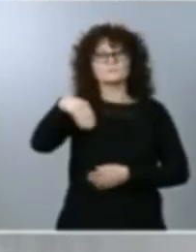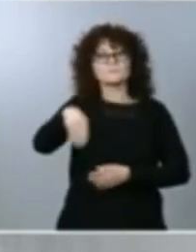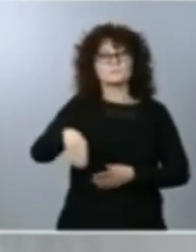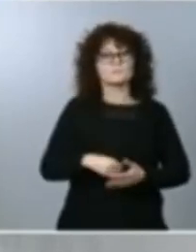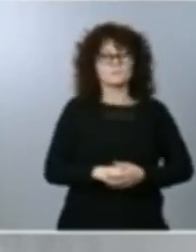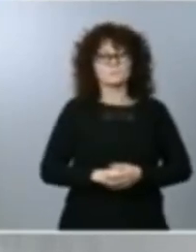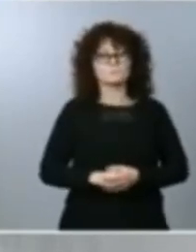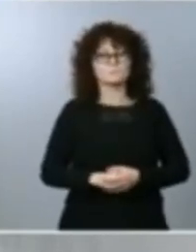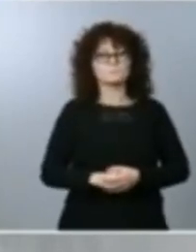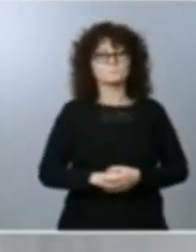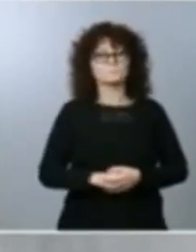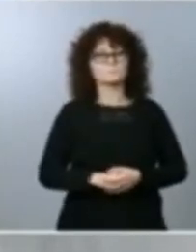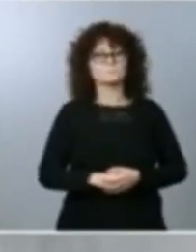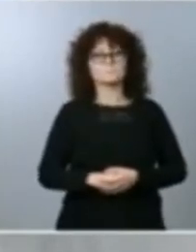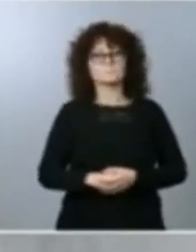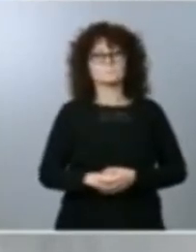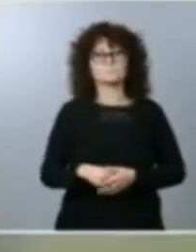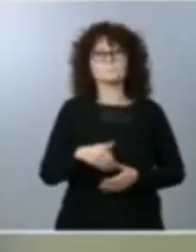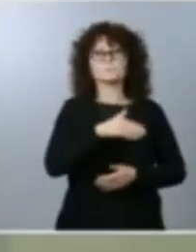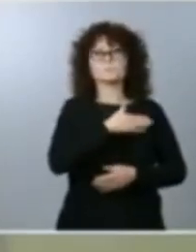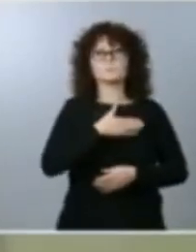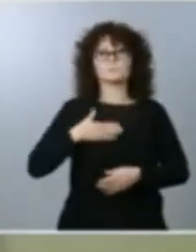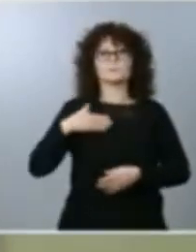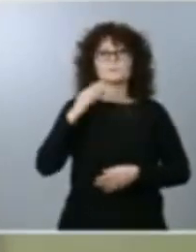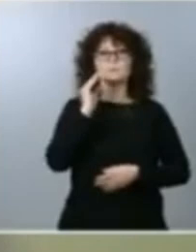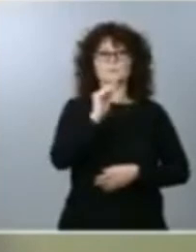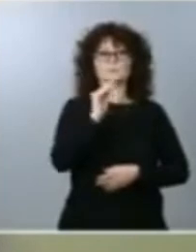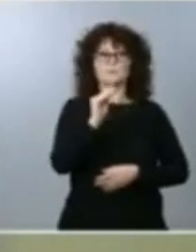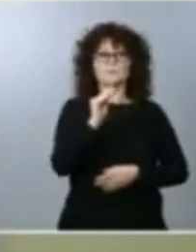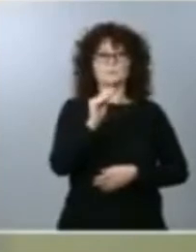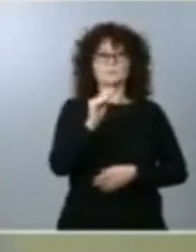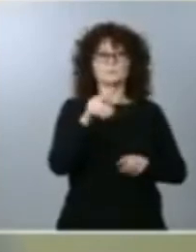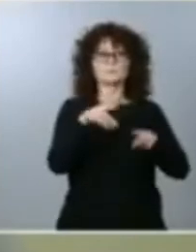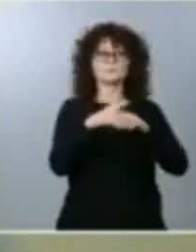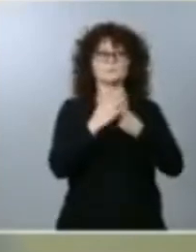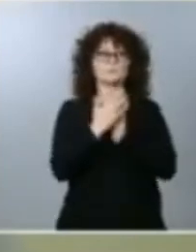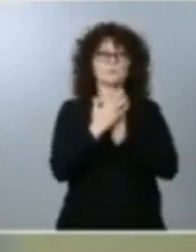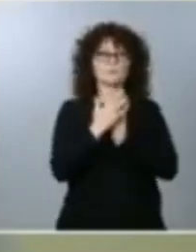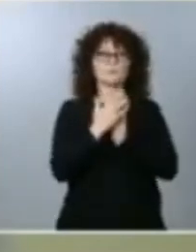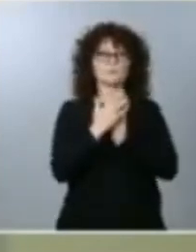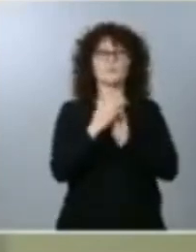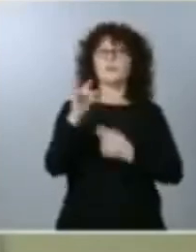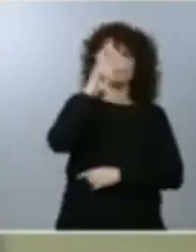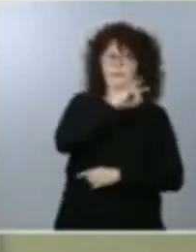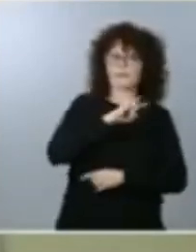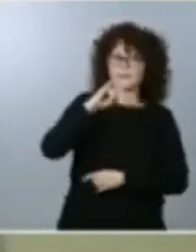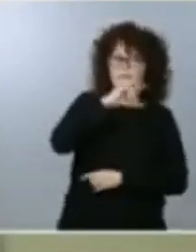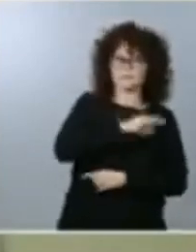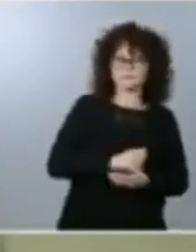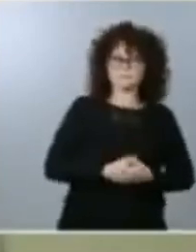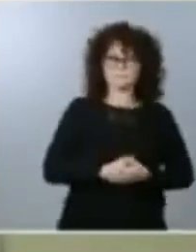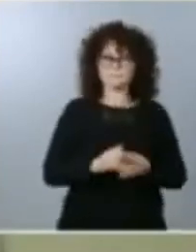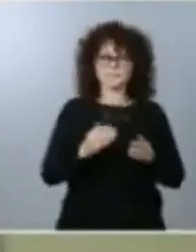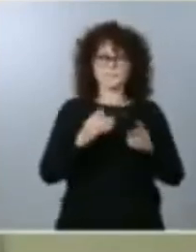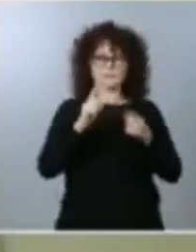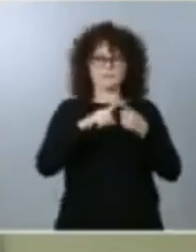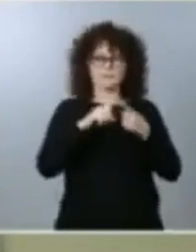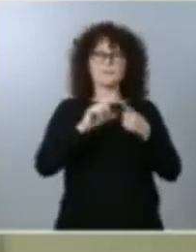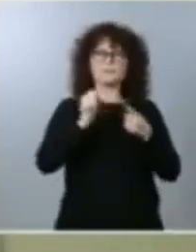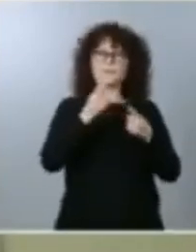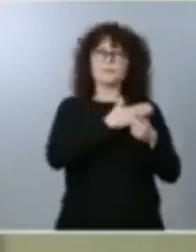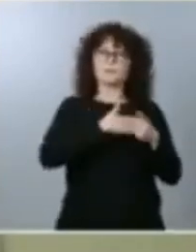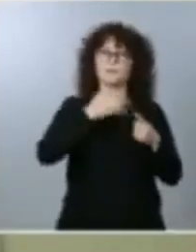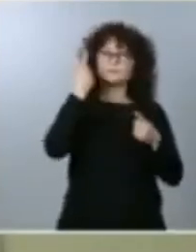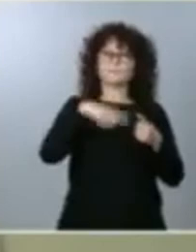quería preguntarle por la situación en Canarias quería saber por un lado si tiene pensado desplazarse a